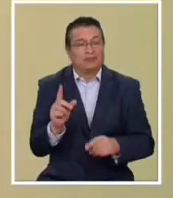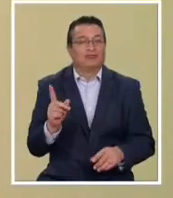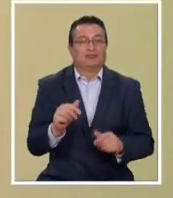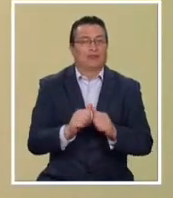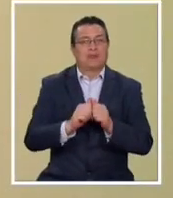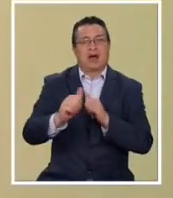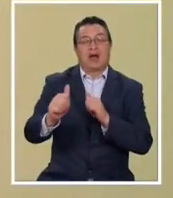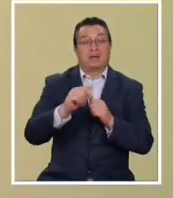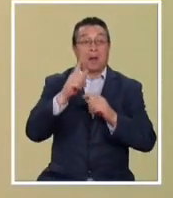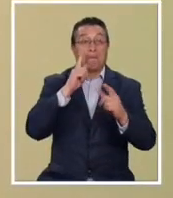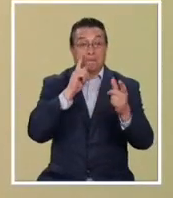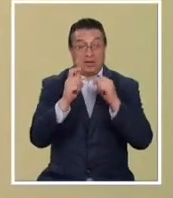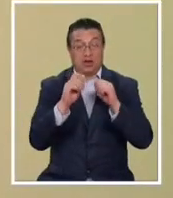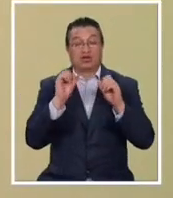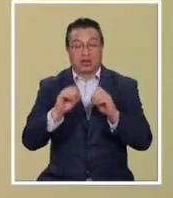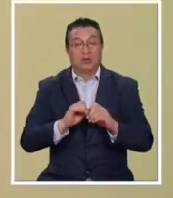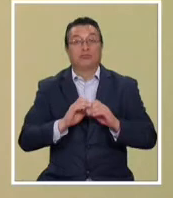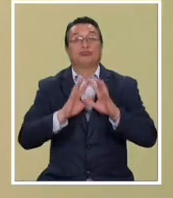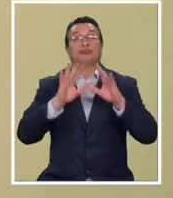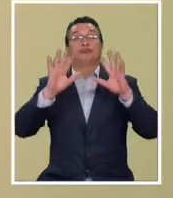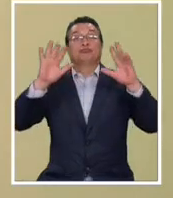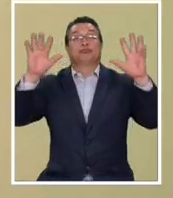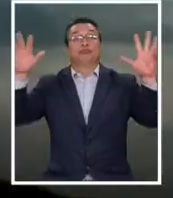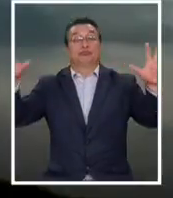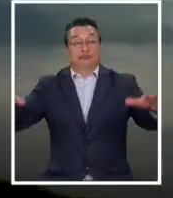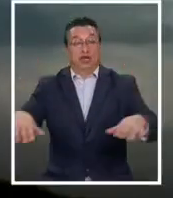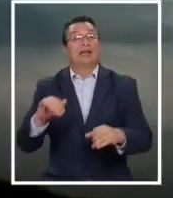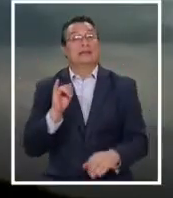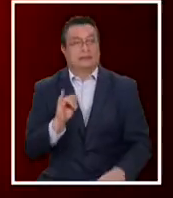pero el peligro por la ceniza es un tema.